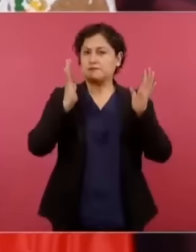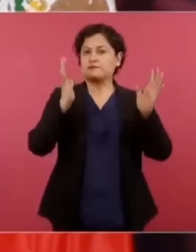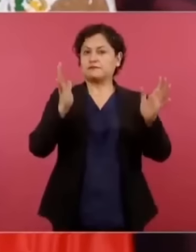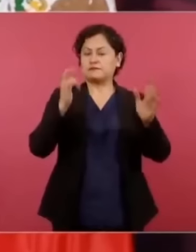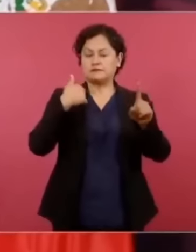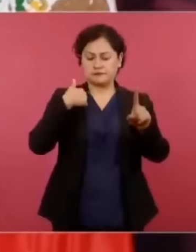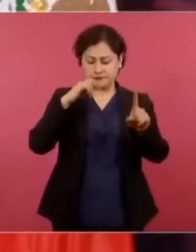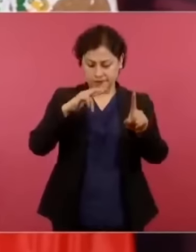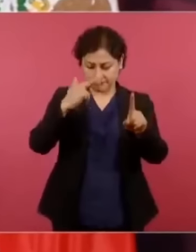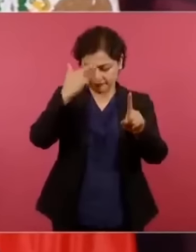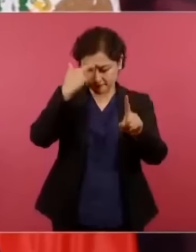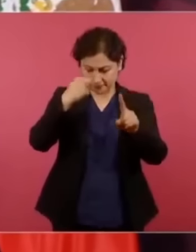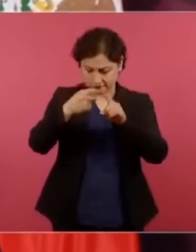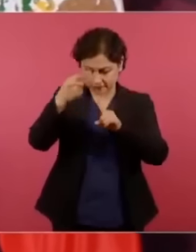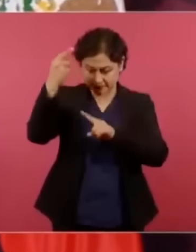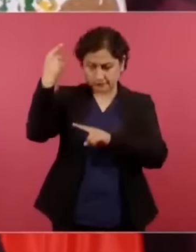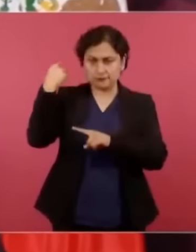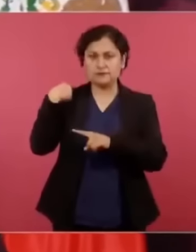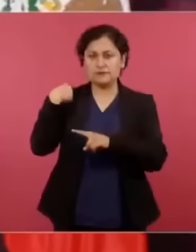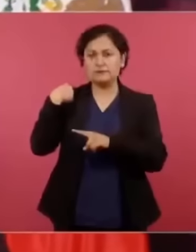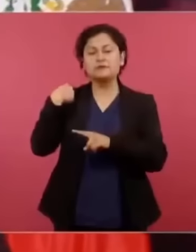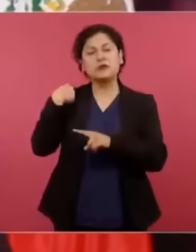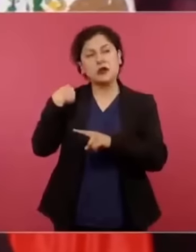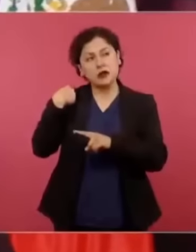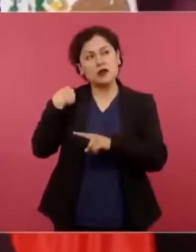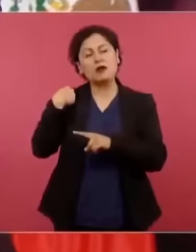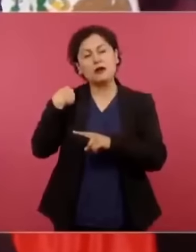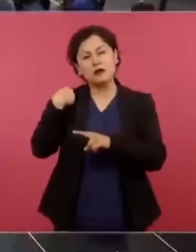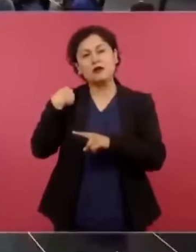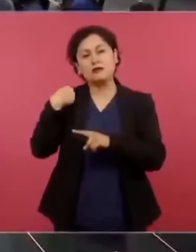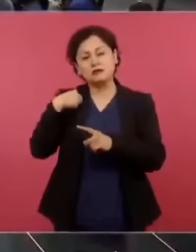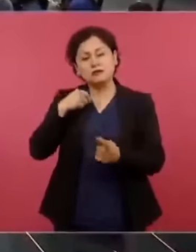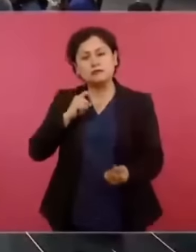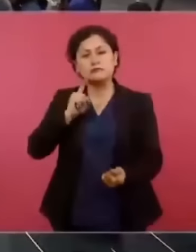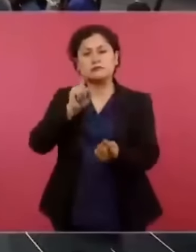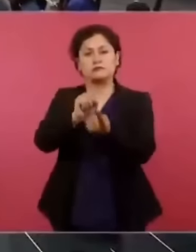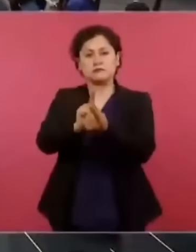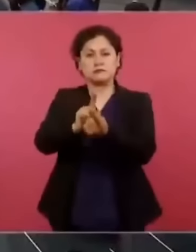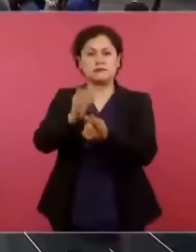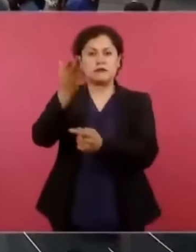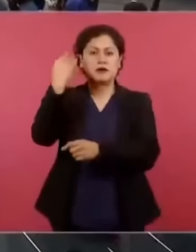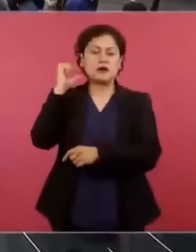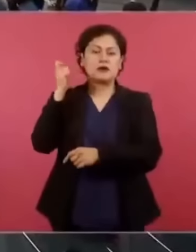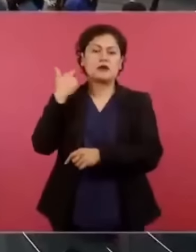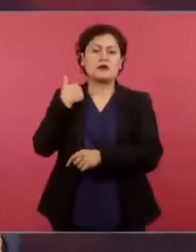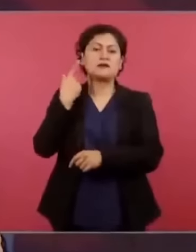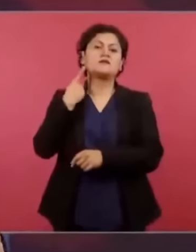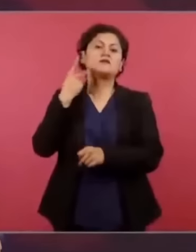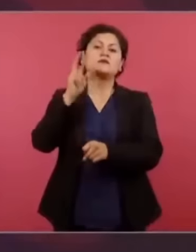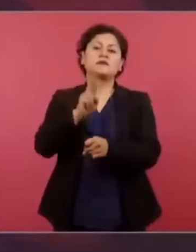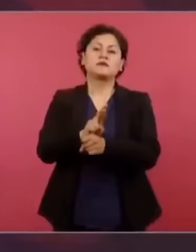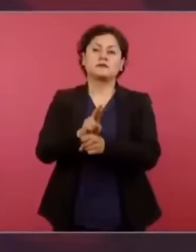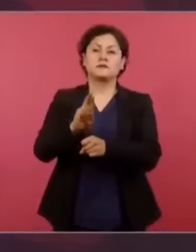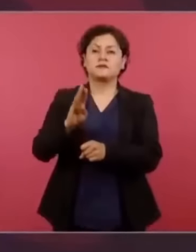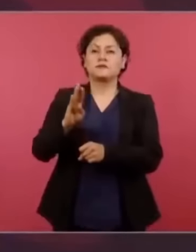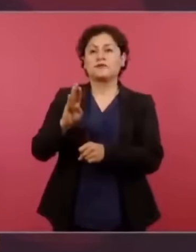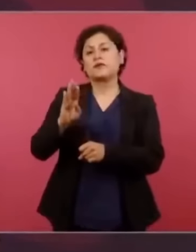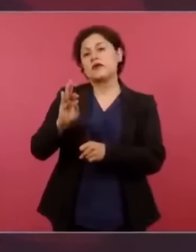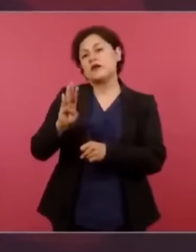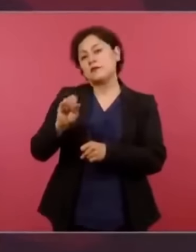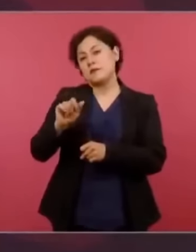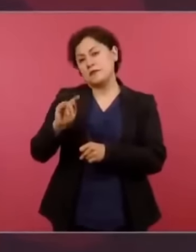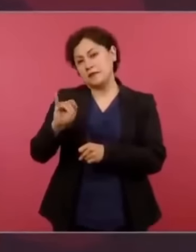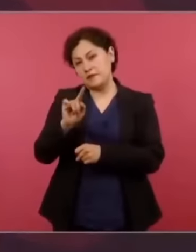de ese encuentro que tuve con el procurador de entonces, Bernardo Batis, que me